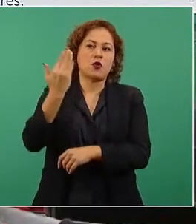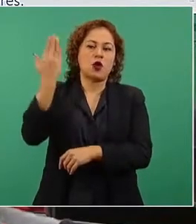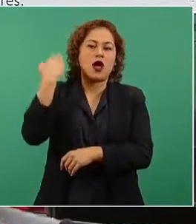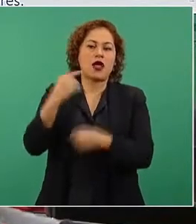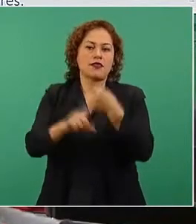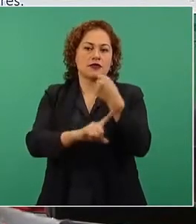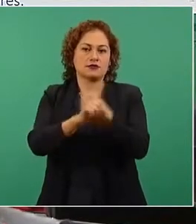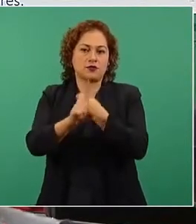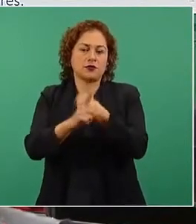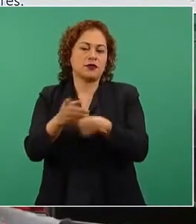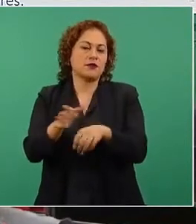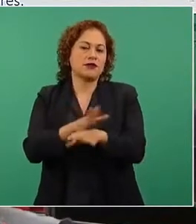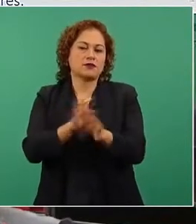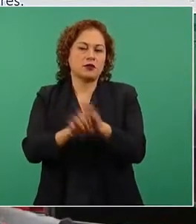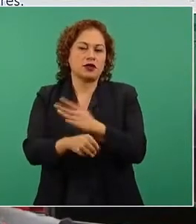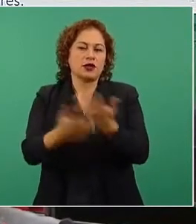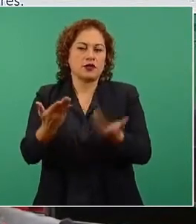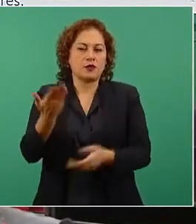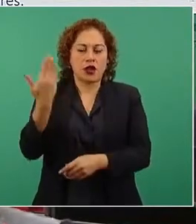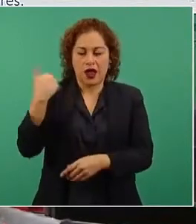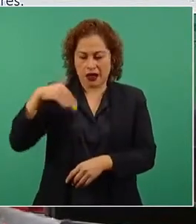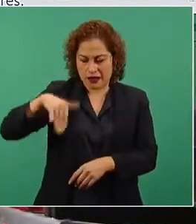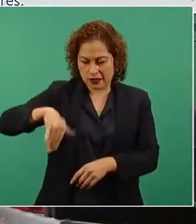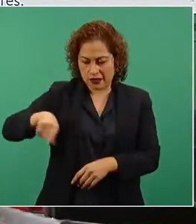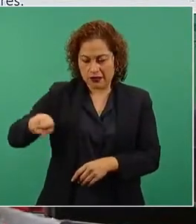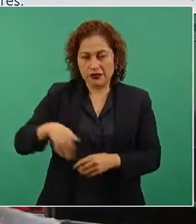esos paquetes de ajuste que recomendaban